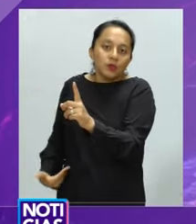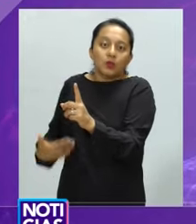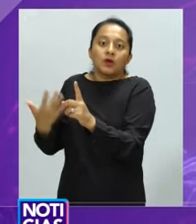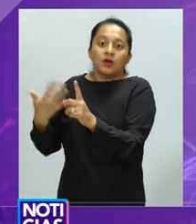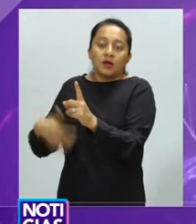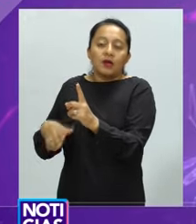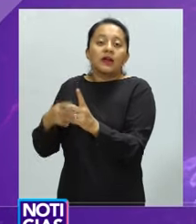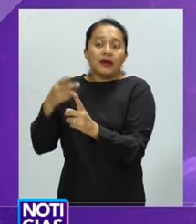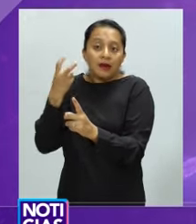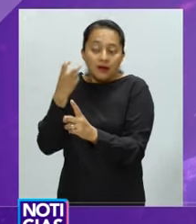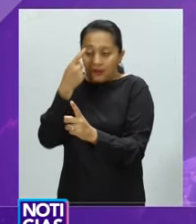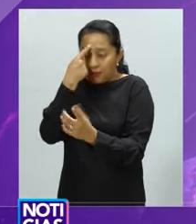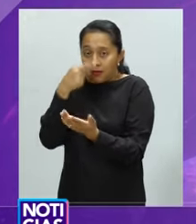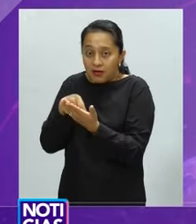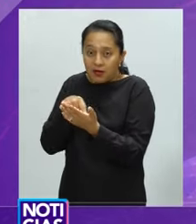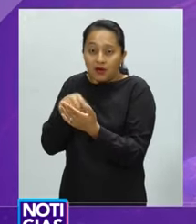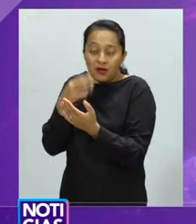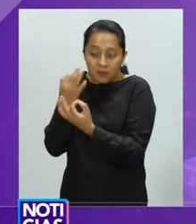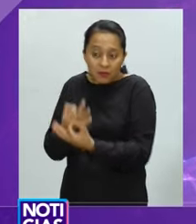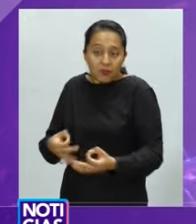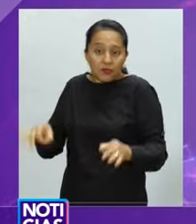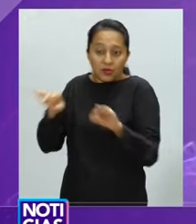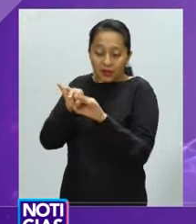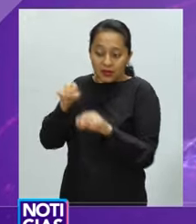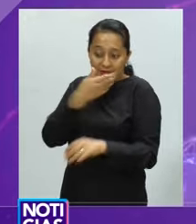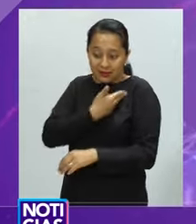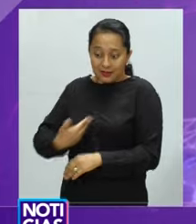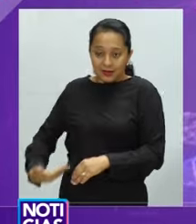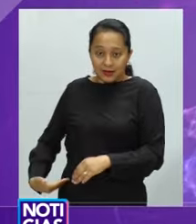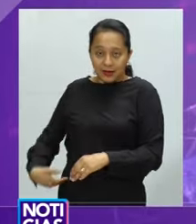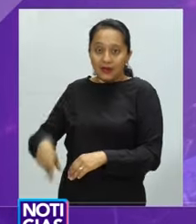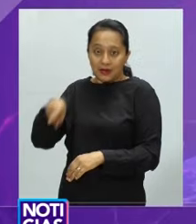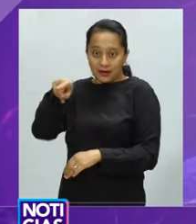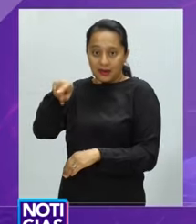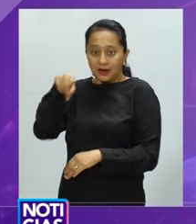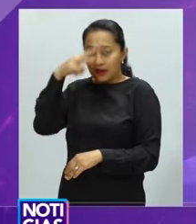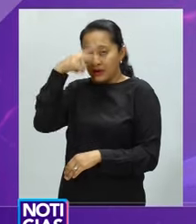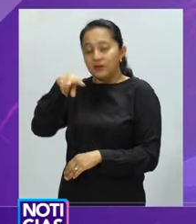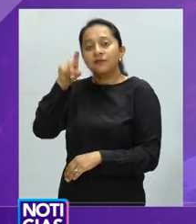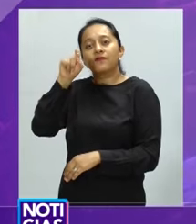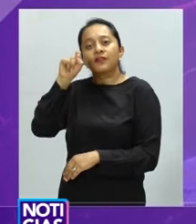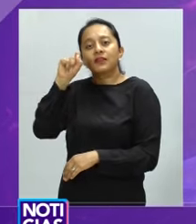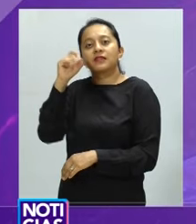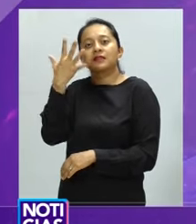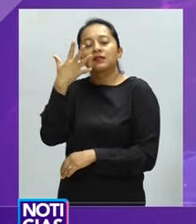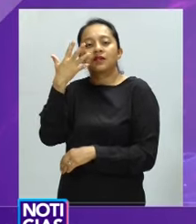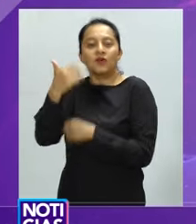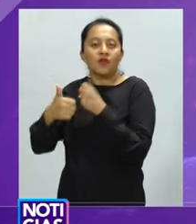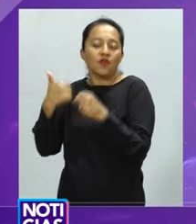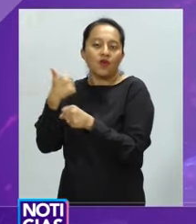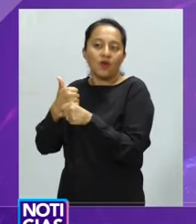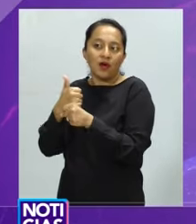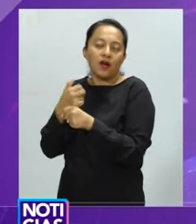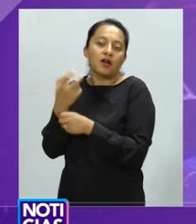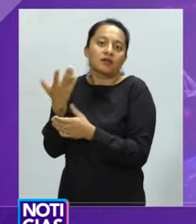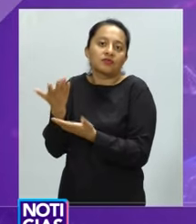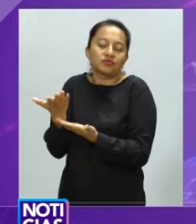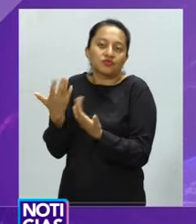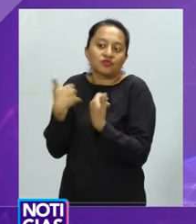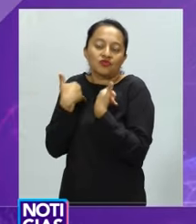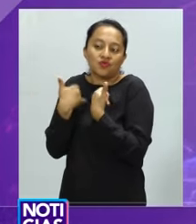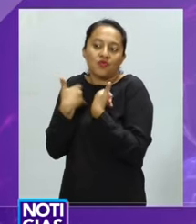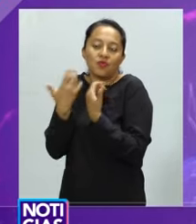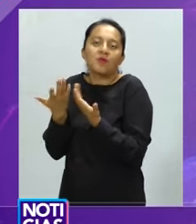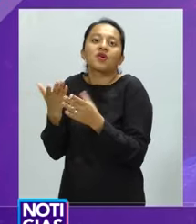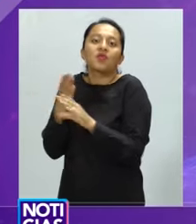no deberíamos minimizar la importancia que tiene saber que Enrique Peña Nieto a sus 25 años tuvo una conducta de